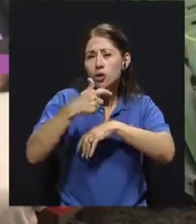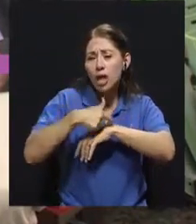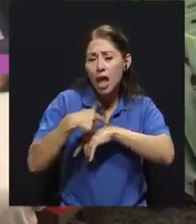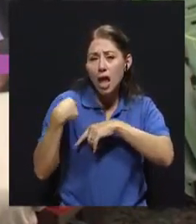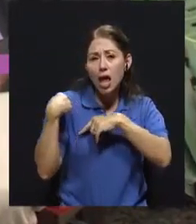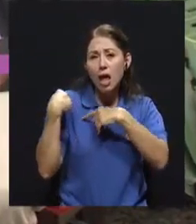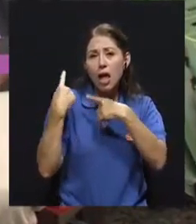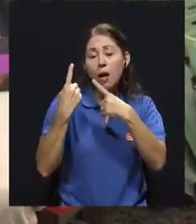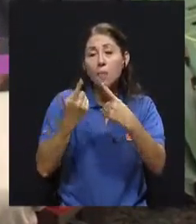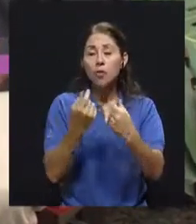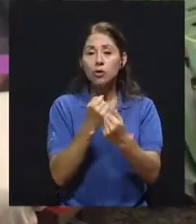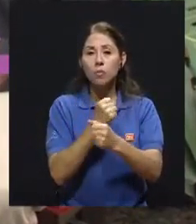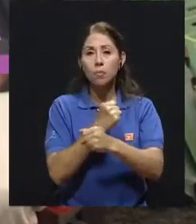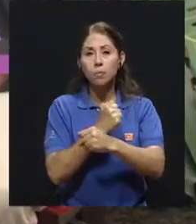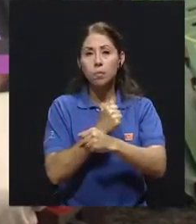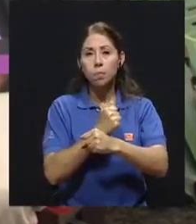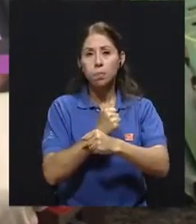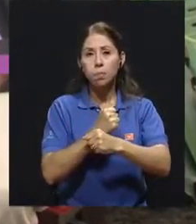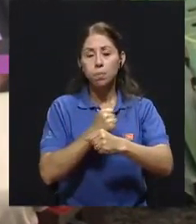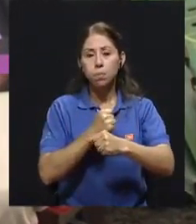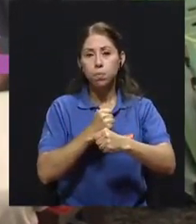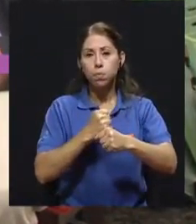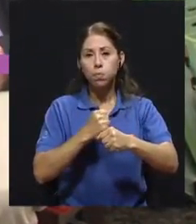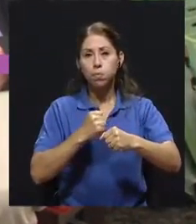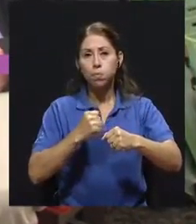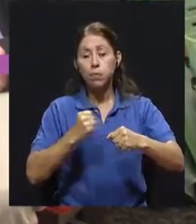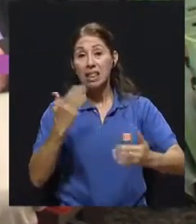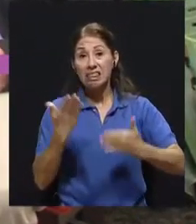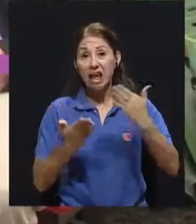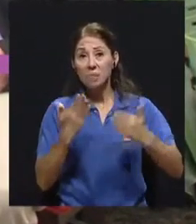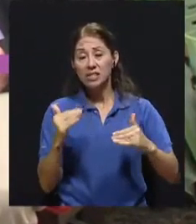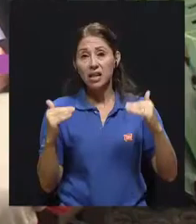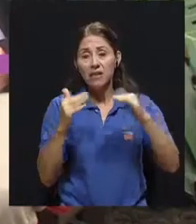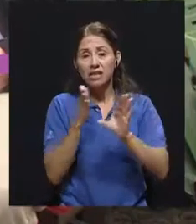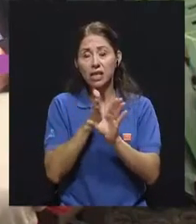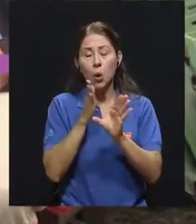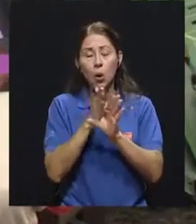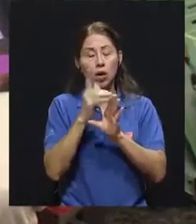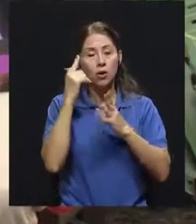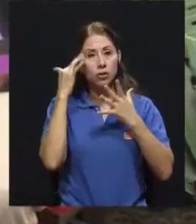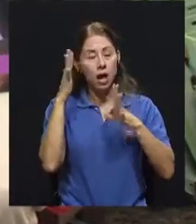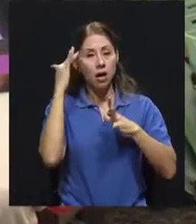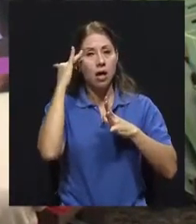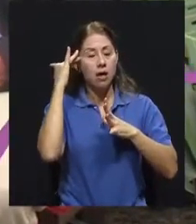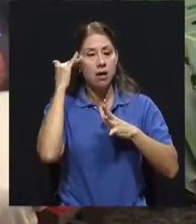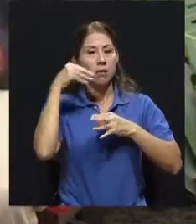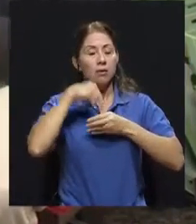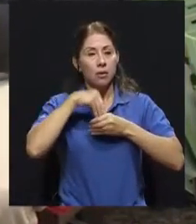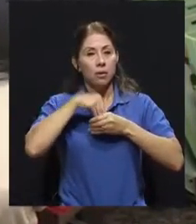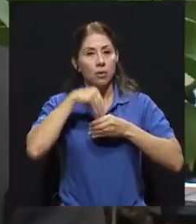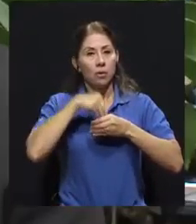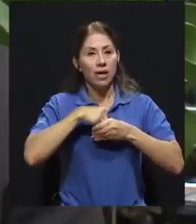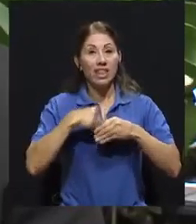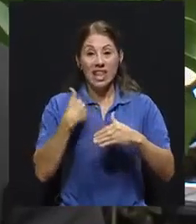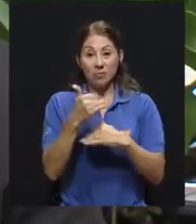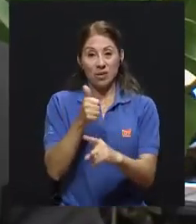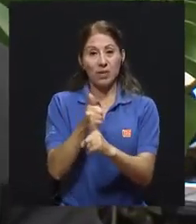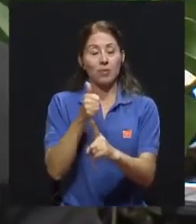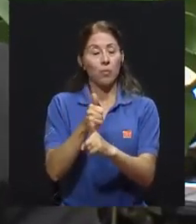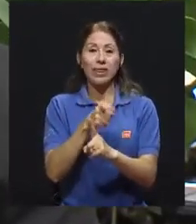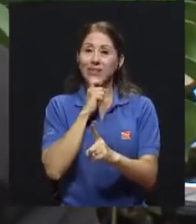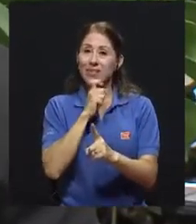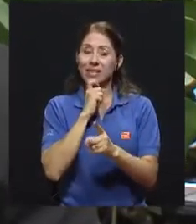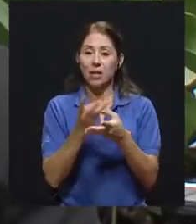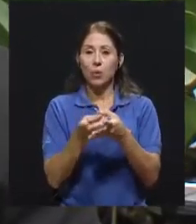probablemente viene acumulando una serie de cosas a nivel psicológico que le va a ser muy difícil salir por sus propios medios. ¿Qué podemos